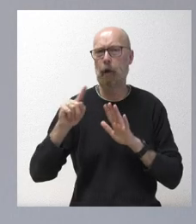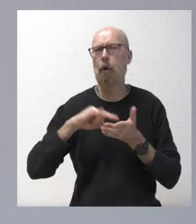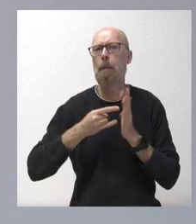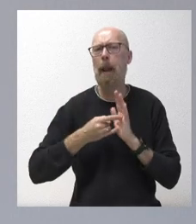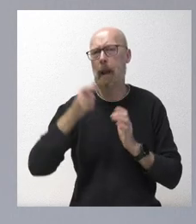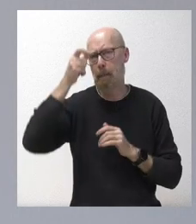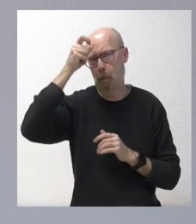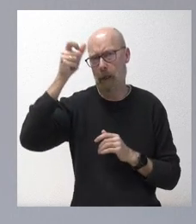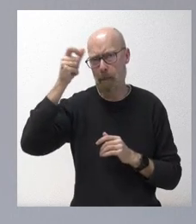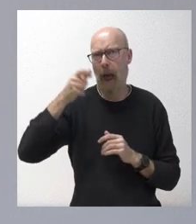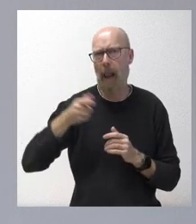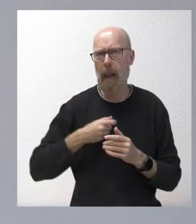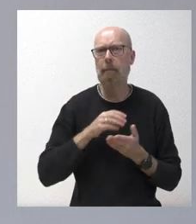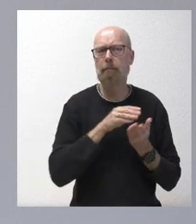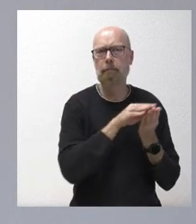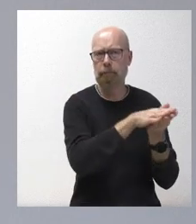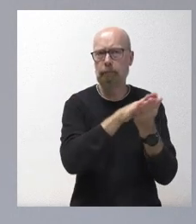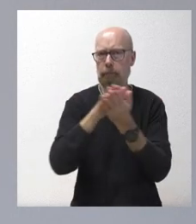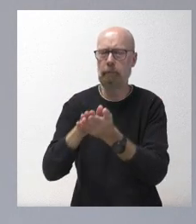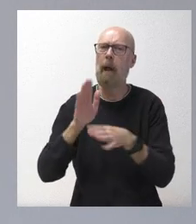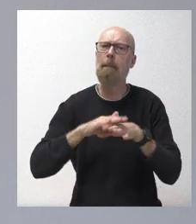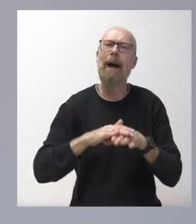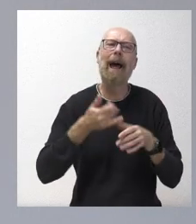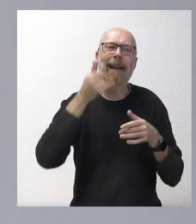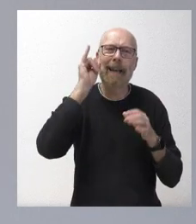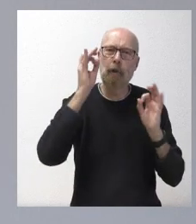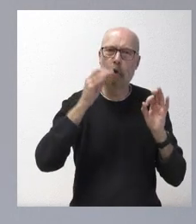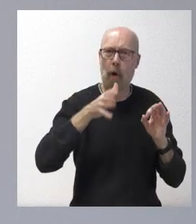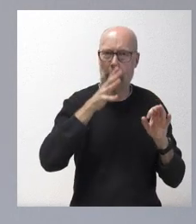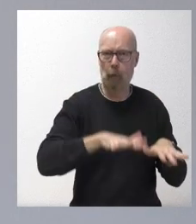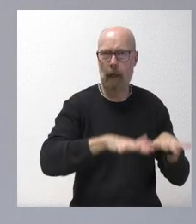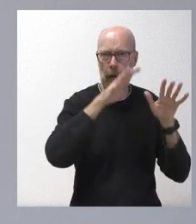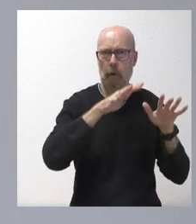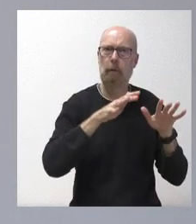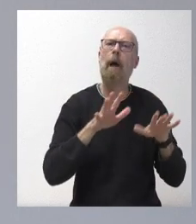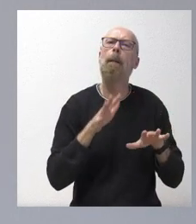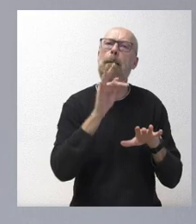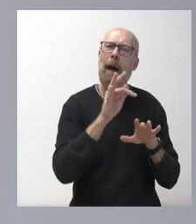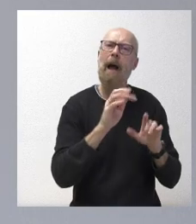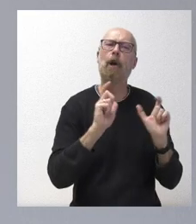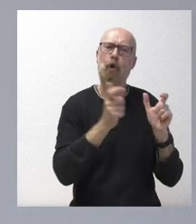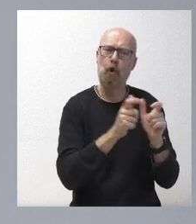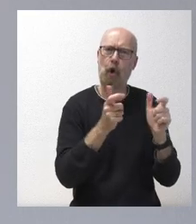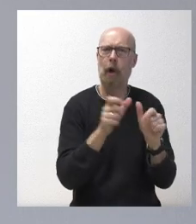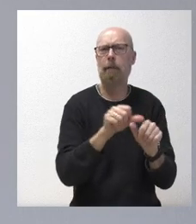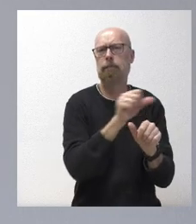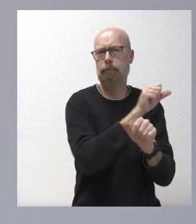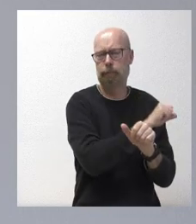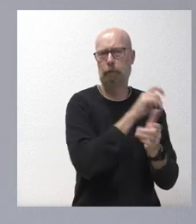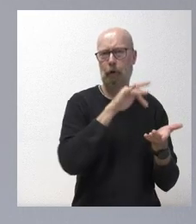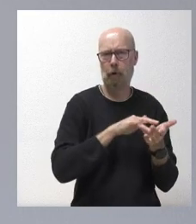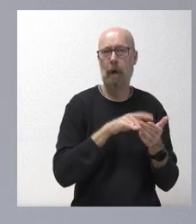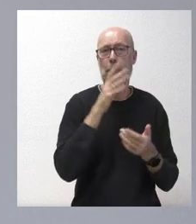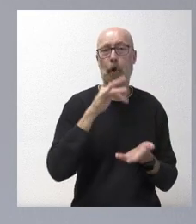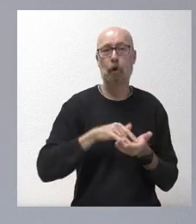guías de actuación ante el riesgo de inundación con las correspondientes reuniones que tuvimos con todos los responsables municipales, a los cuales, después de las elecciones del año